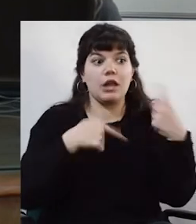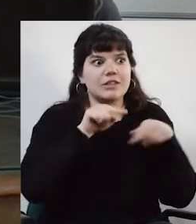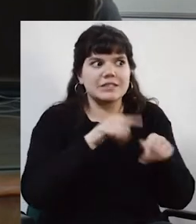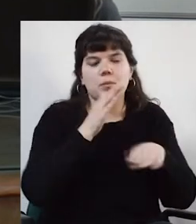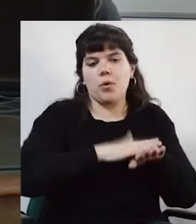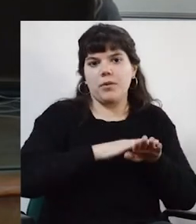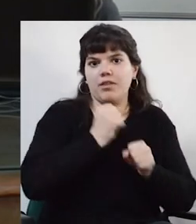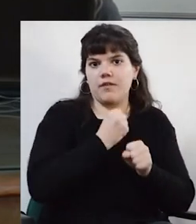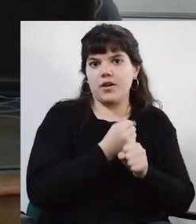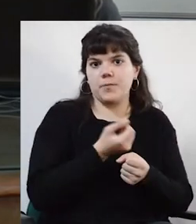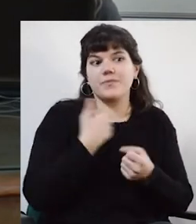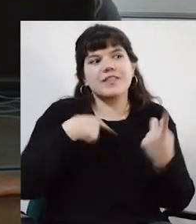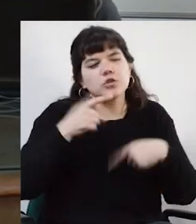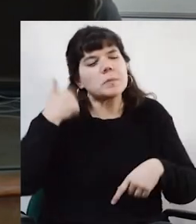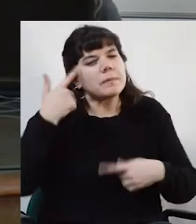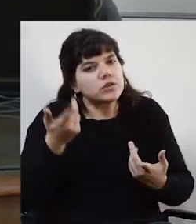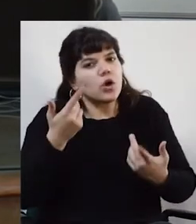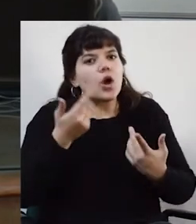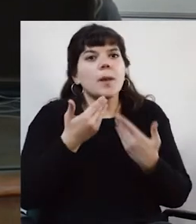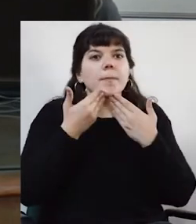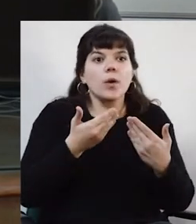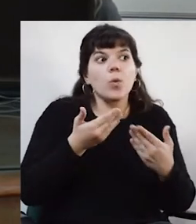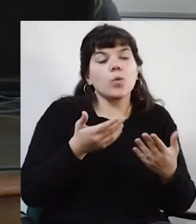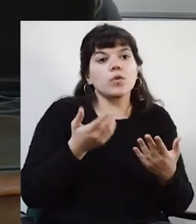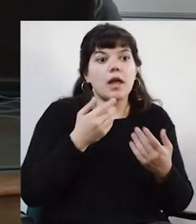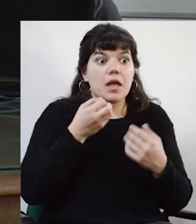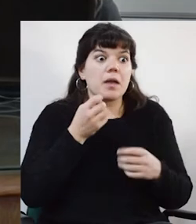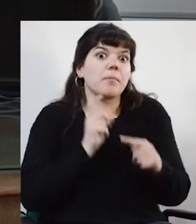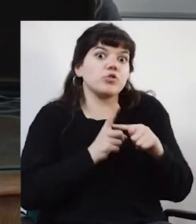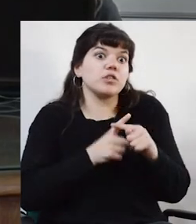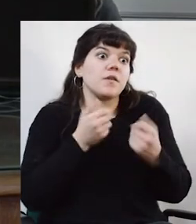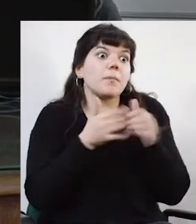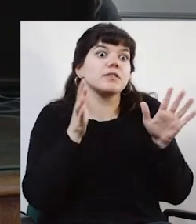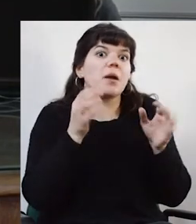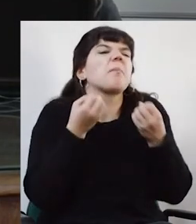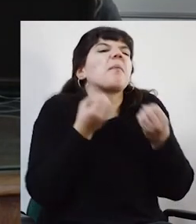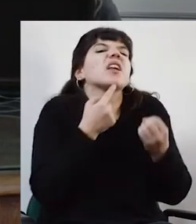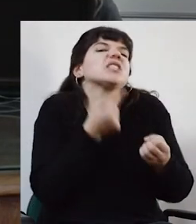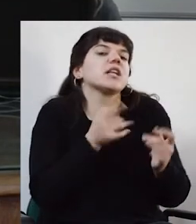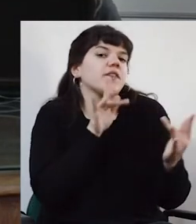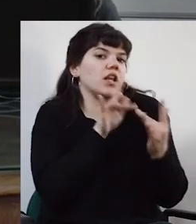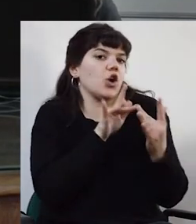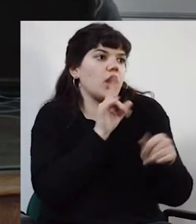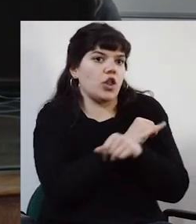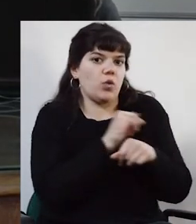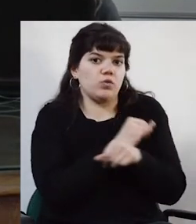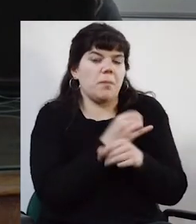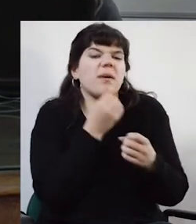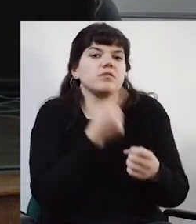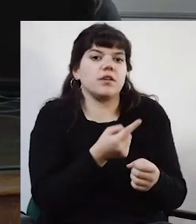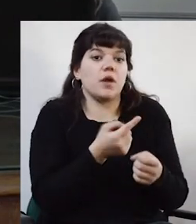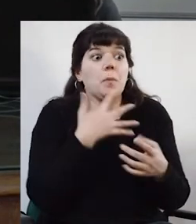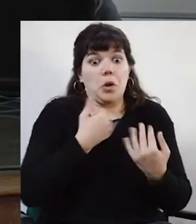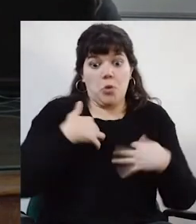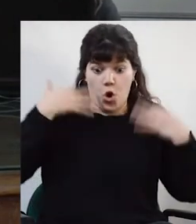dinámica, ¿no? Entonces yo creo que la pregunta que quizás está buena para empezar es para qué tener las redes académicas. Si es para cumplir con el